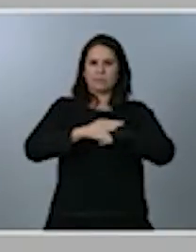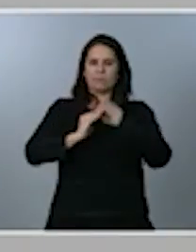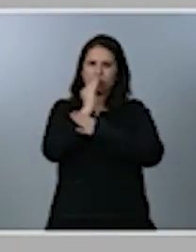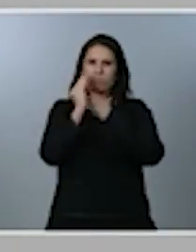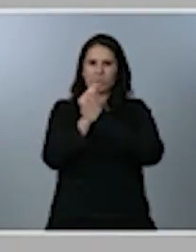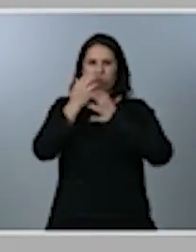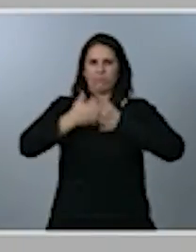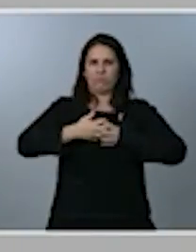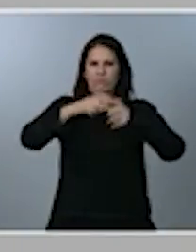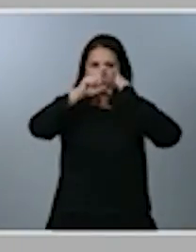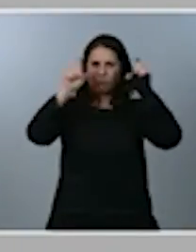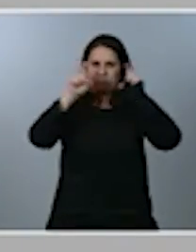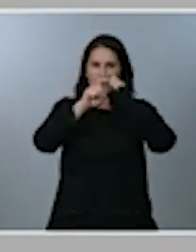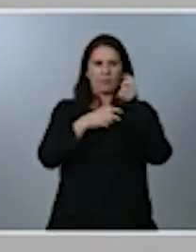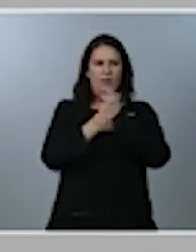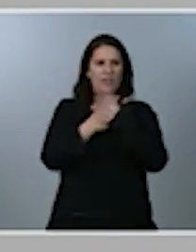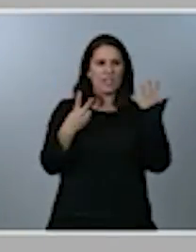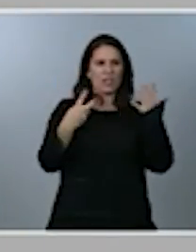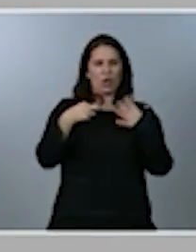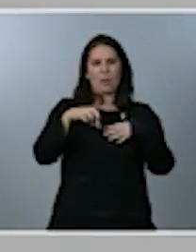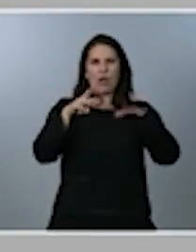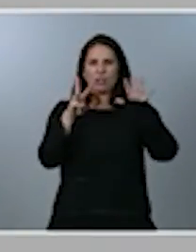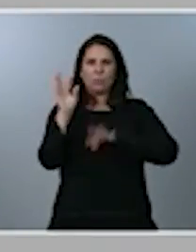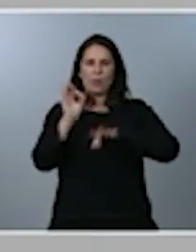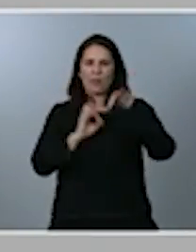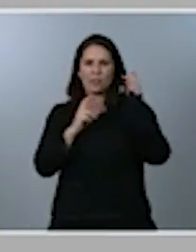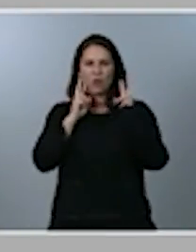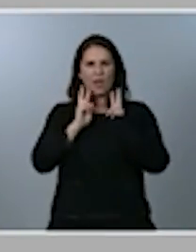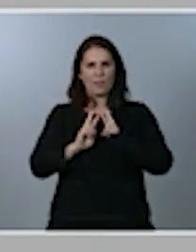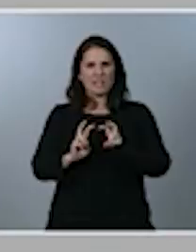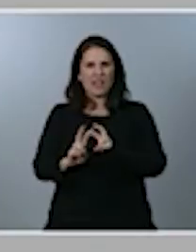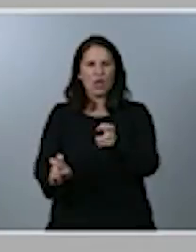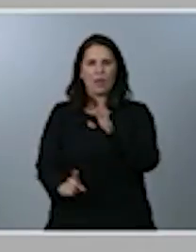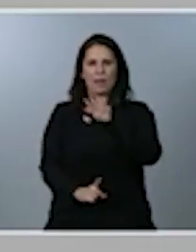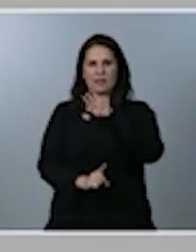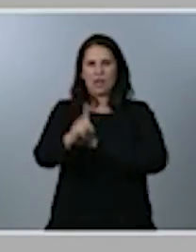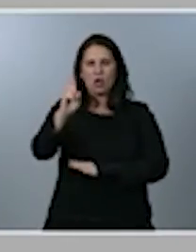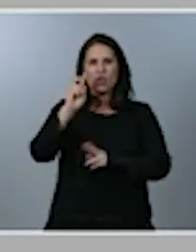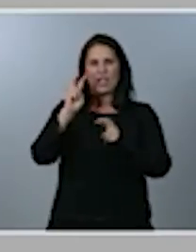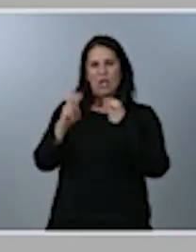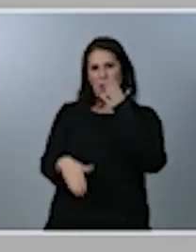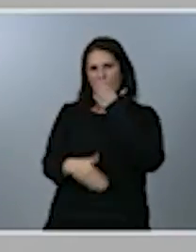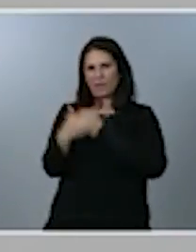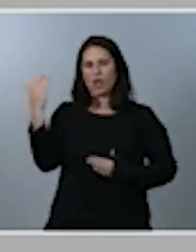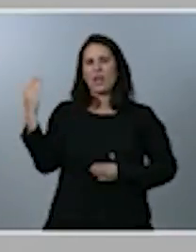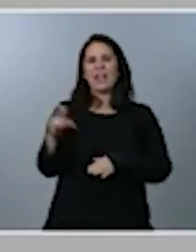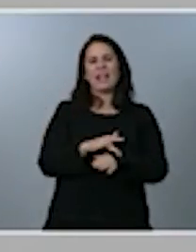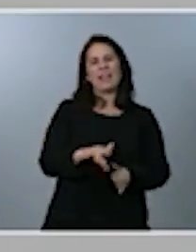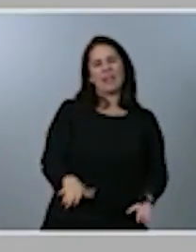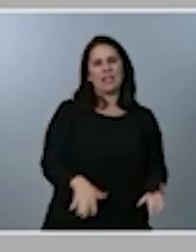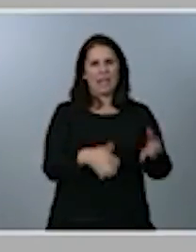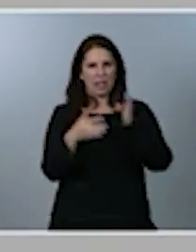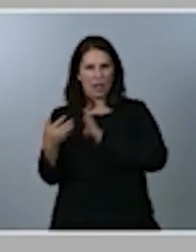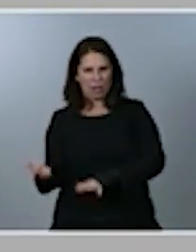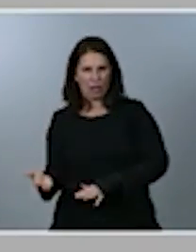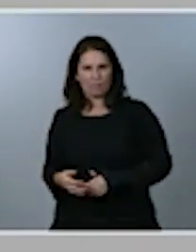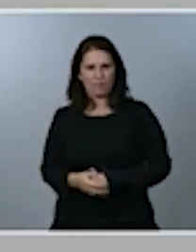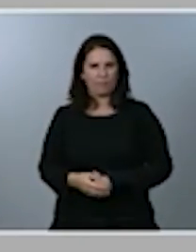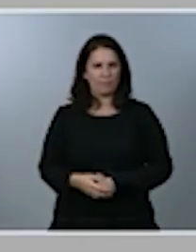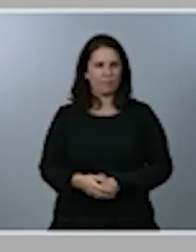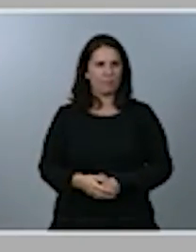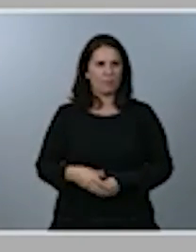% lo vamos a dedicar a investigación, desarrollo, innovación y digitalización, en la apuesta de que nuestra